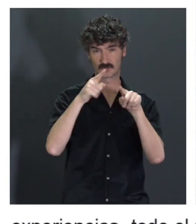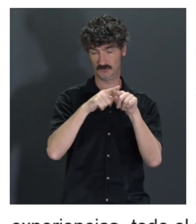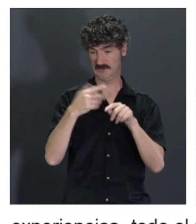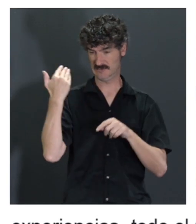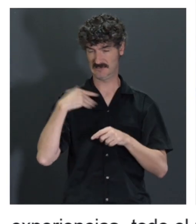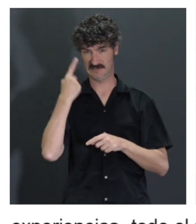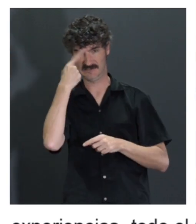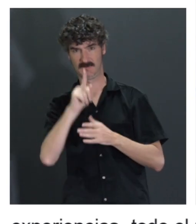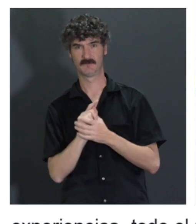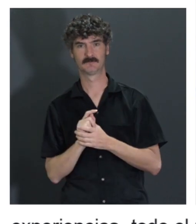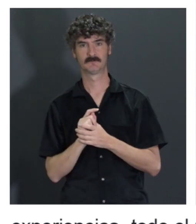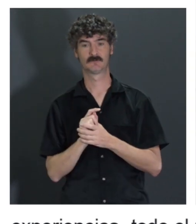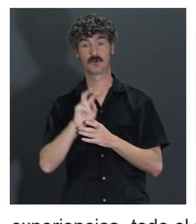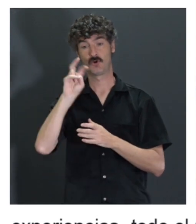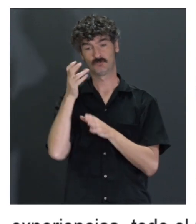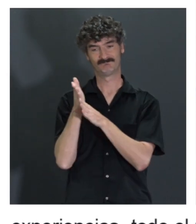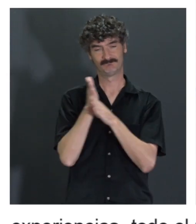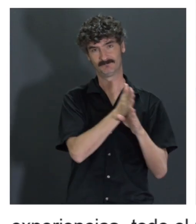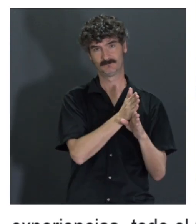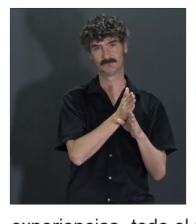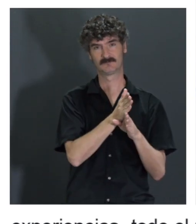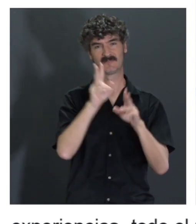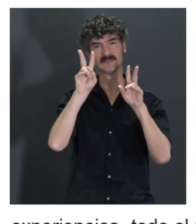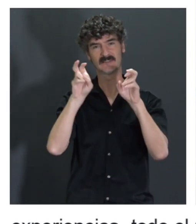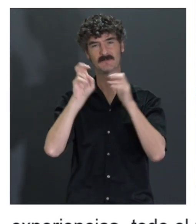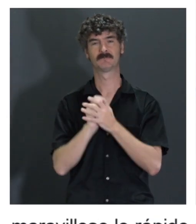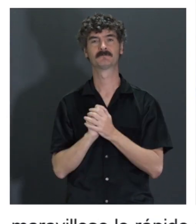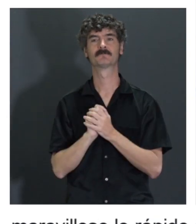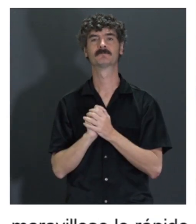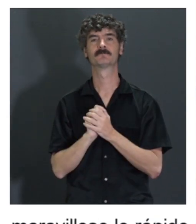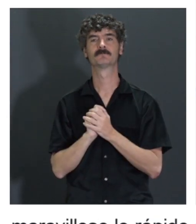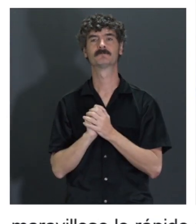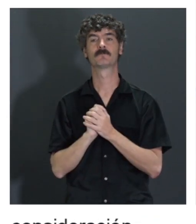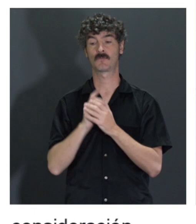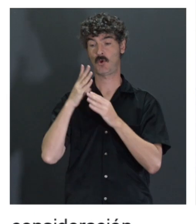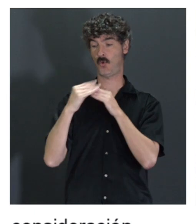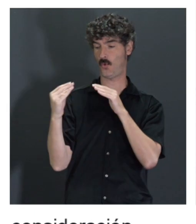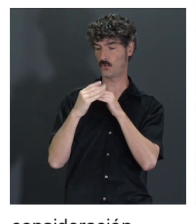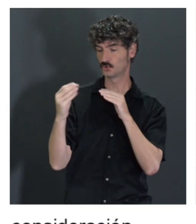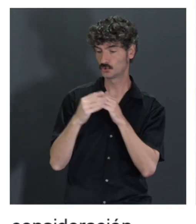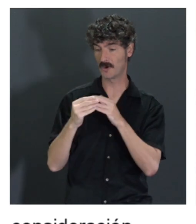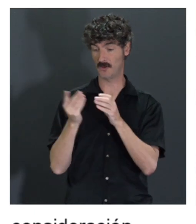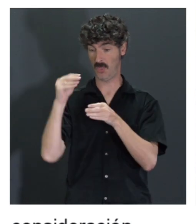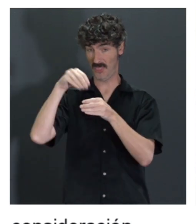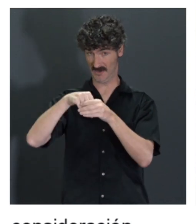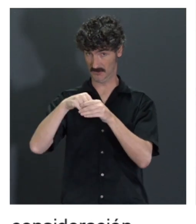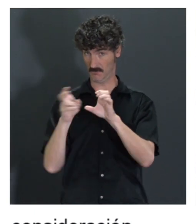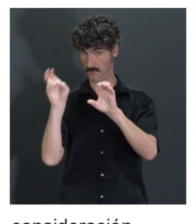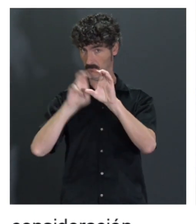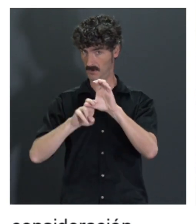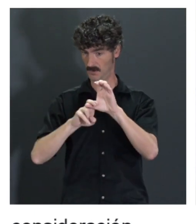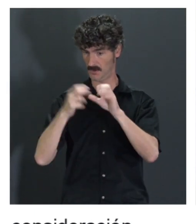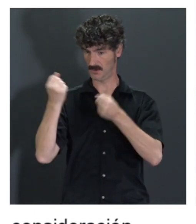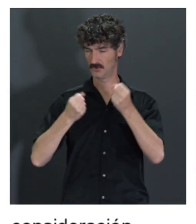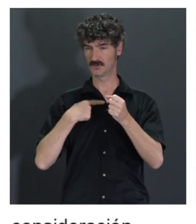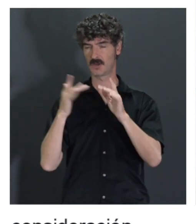consideración. Y luego, por otra parte, hablamos mucho del usuario del vehículo, del que va dentro, pero cómo nos vamos